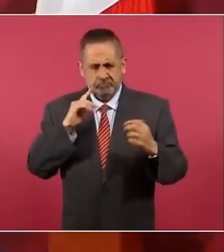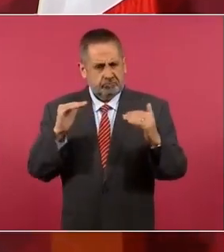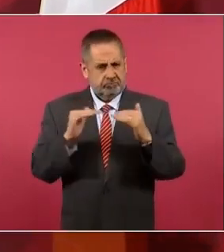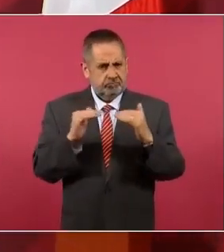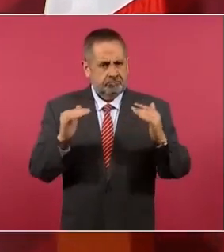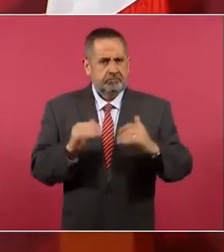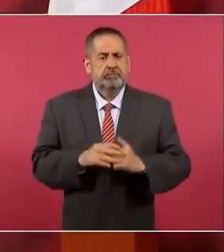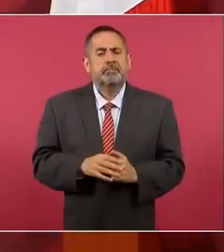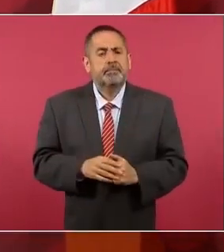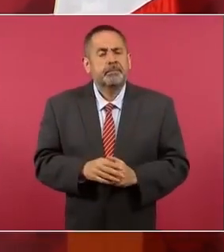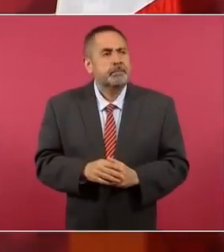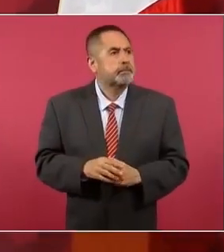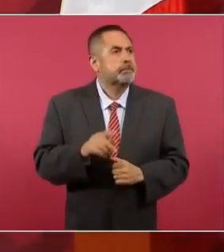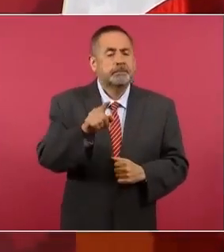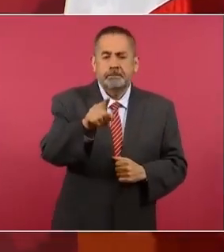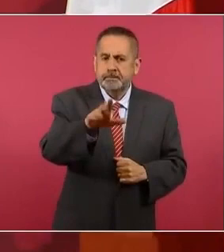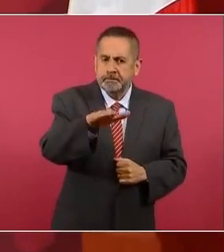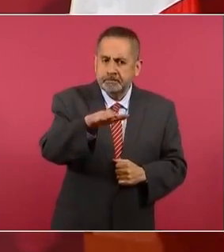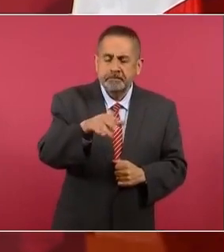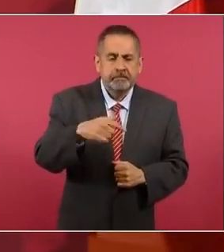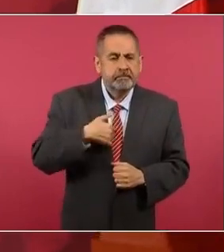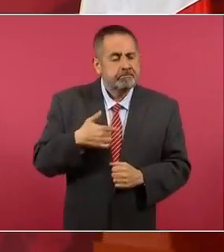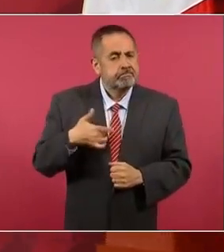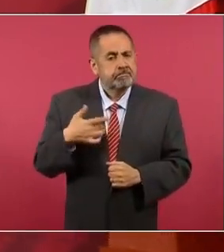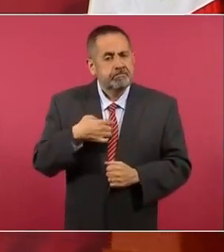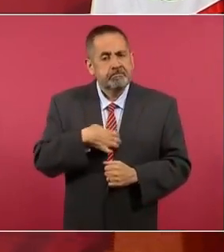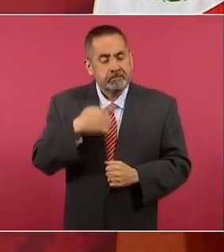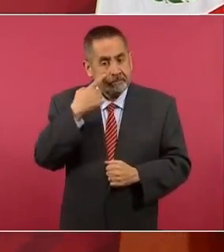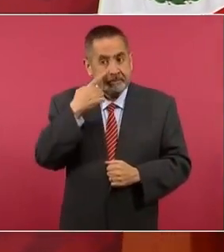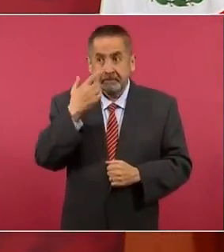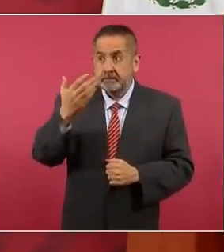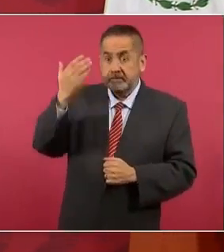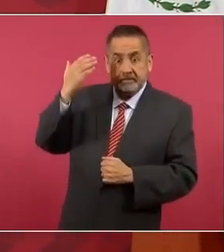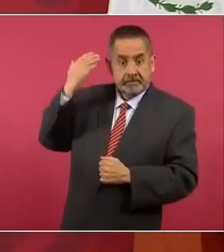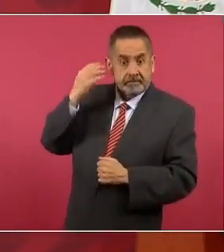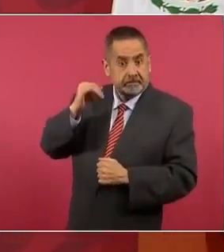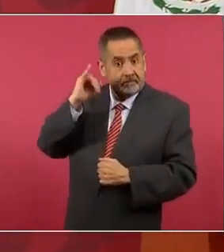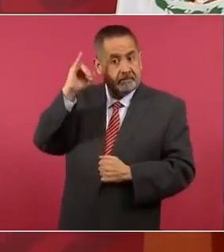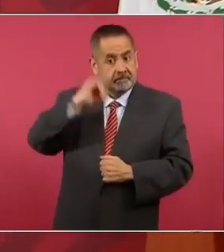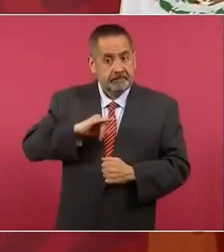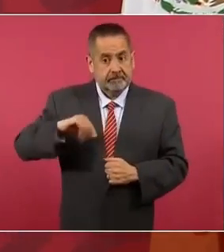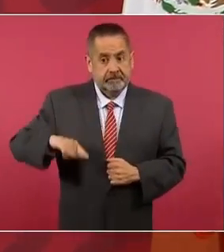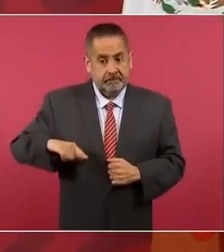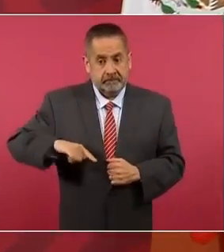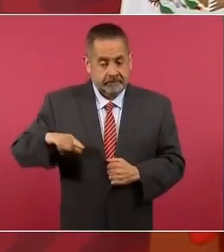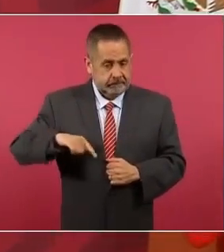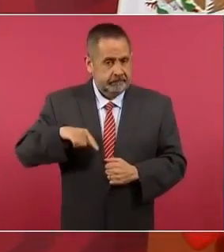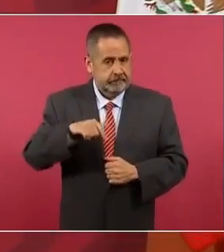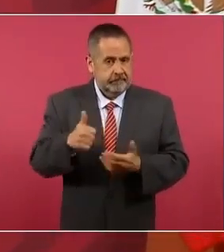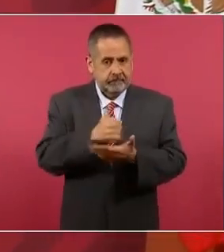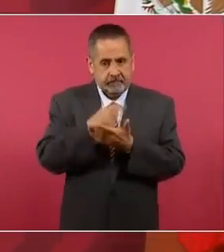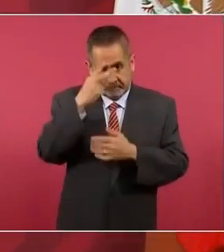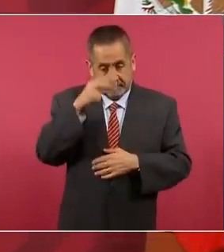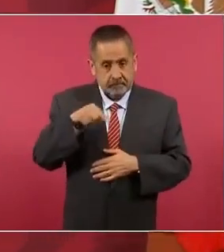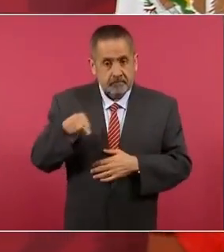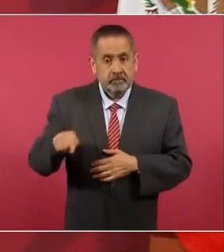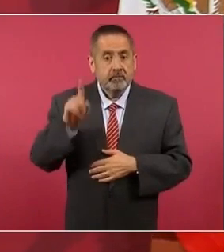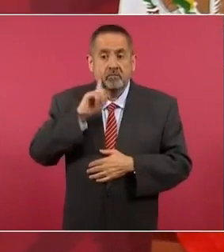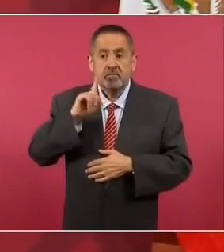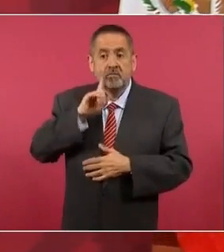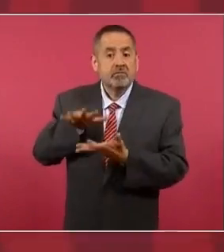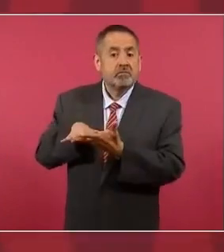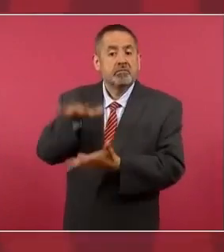Tengo la dicha de que cuando fui jefe de gobierno eran más las mujeres que